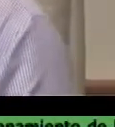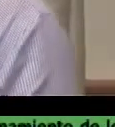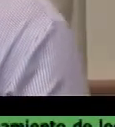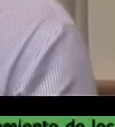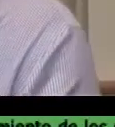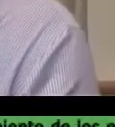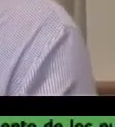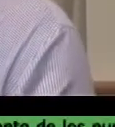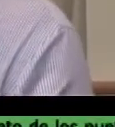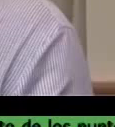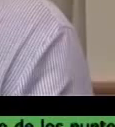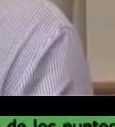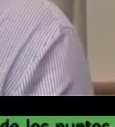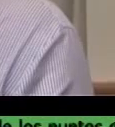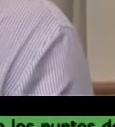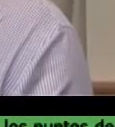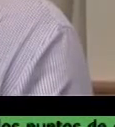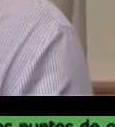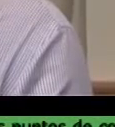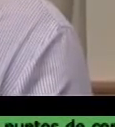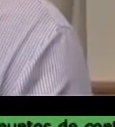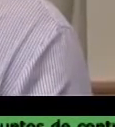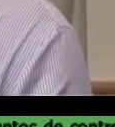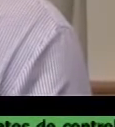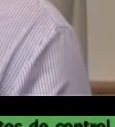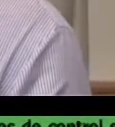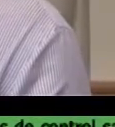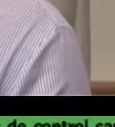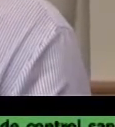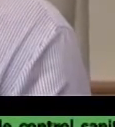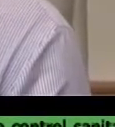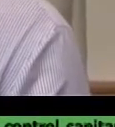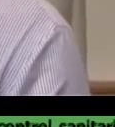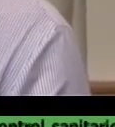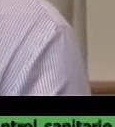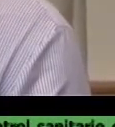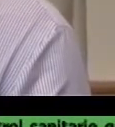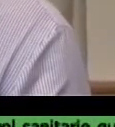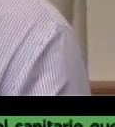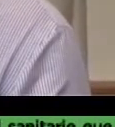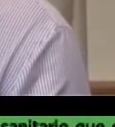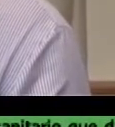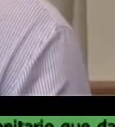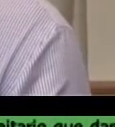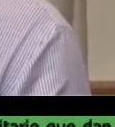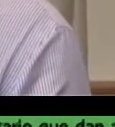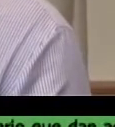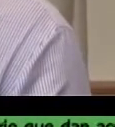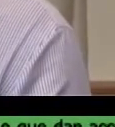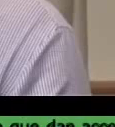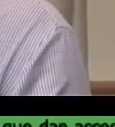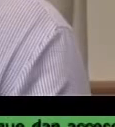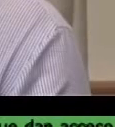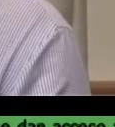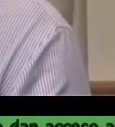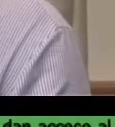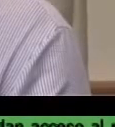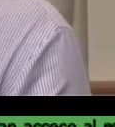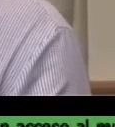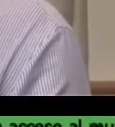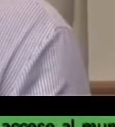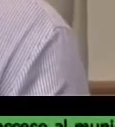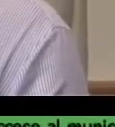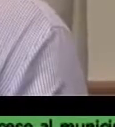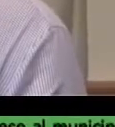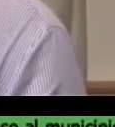éxito en el enfrentamiento a la pandemia y vamos a vacunarnos también contra la desinformación y la neurosis